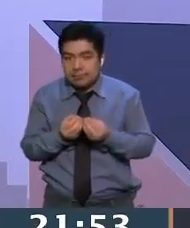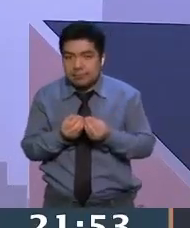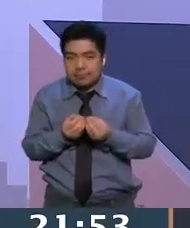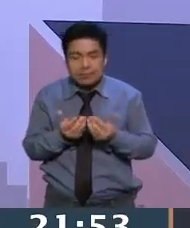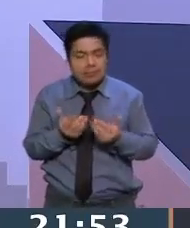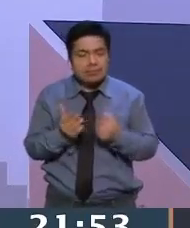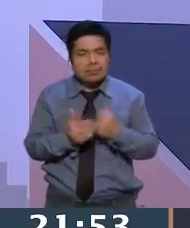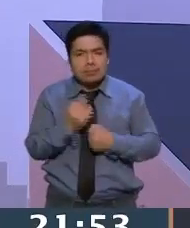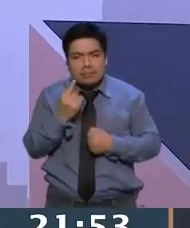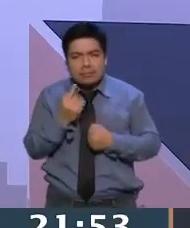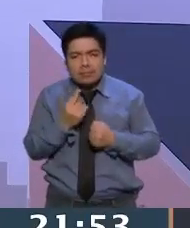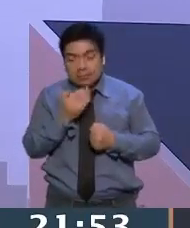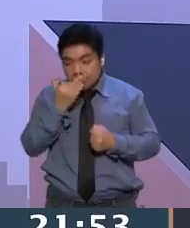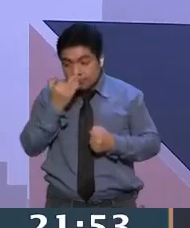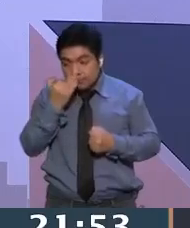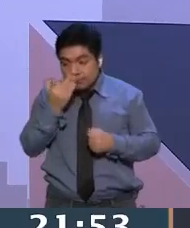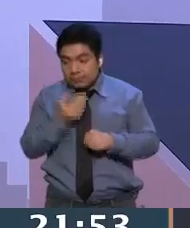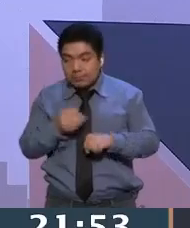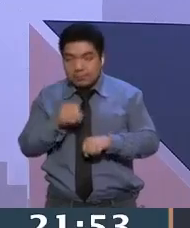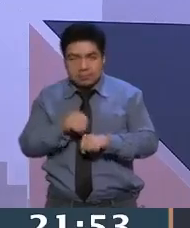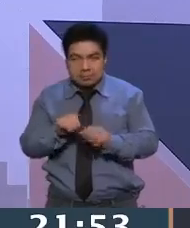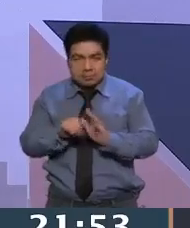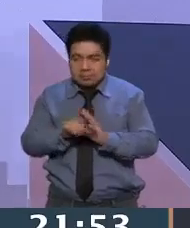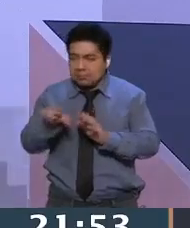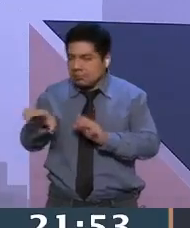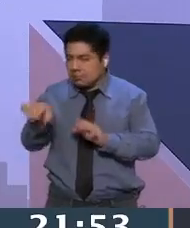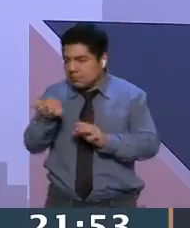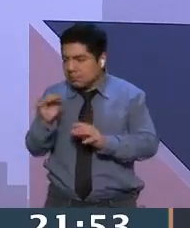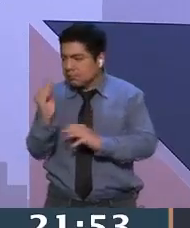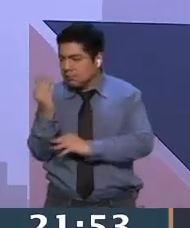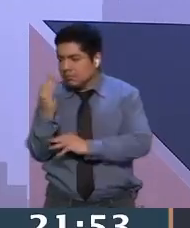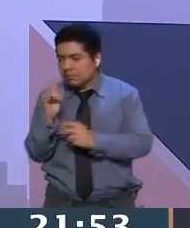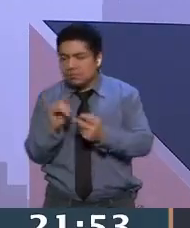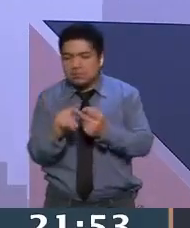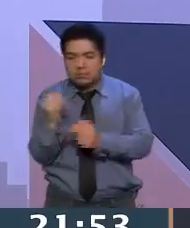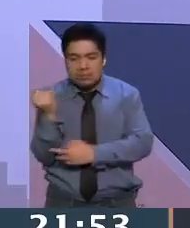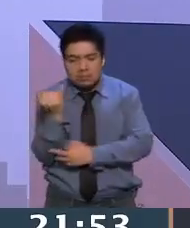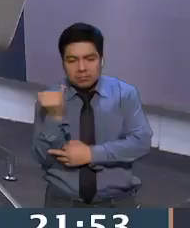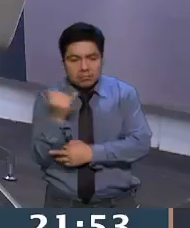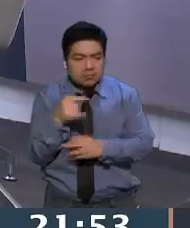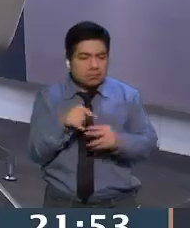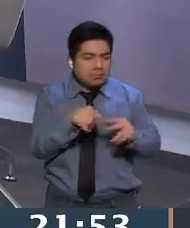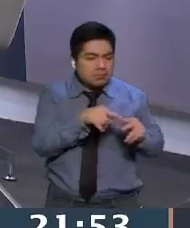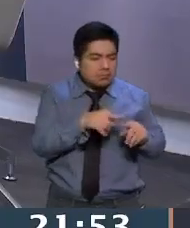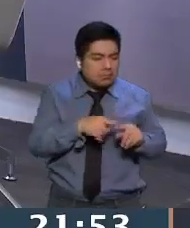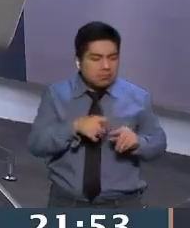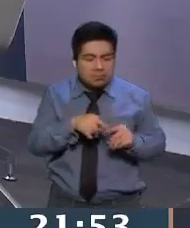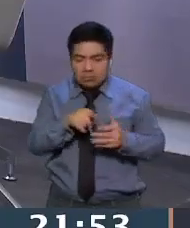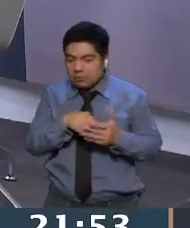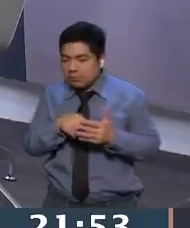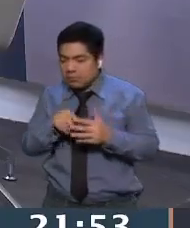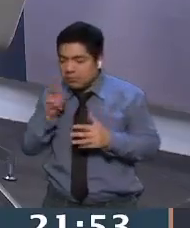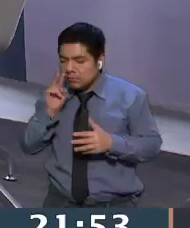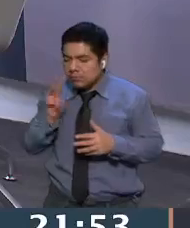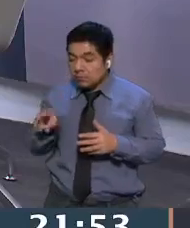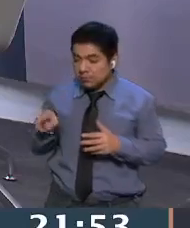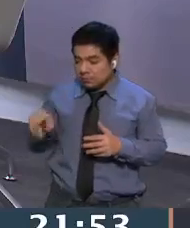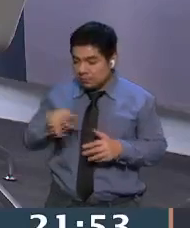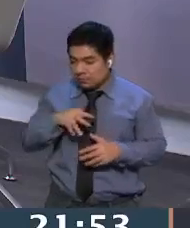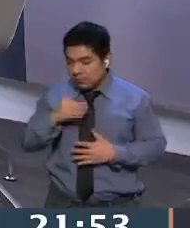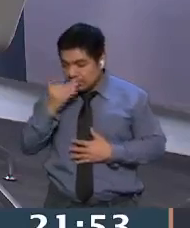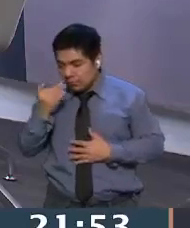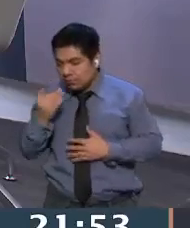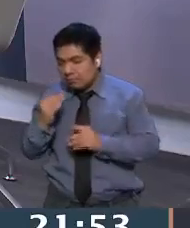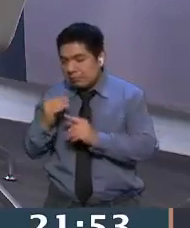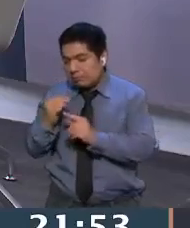para cultivar flores que recolectaban en los bosques, en las jardineras, en cualquier lugar donde encontraban flores que estaban